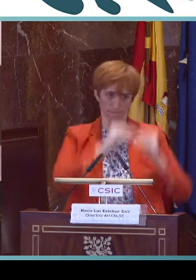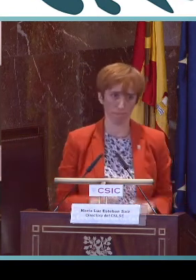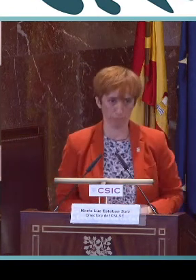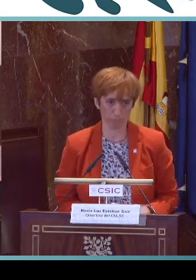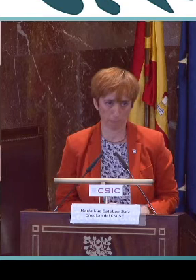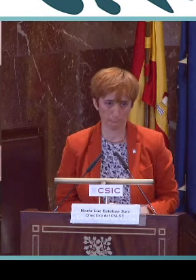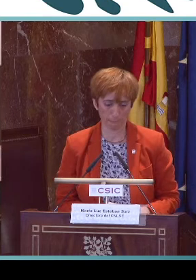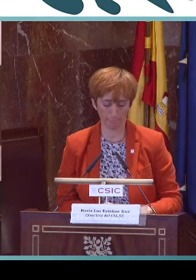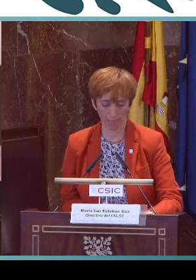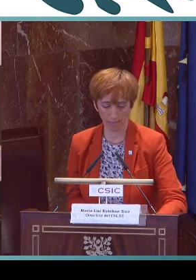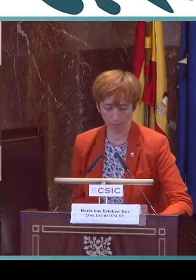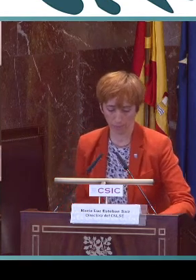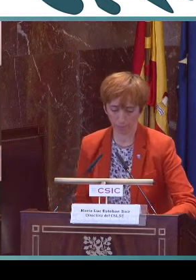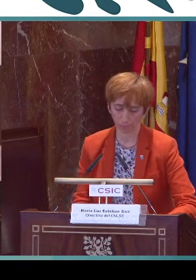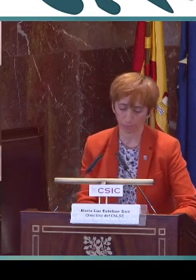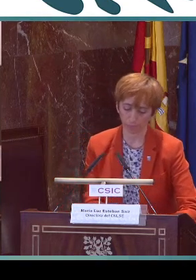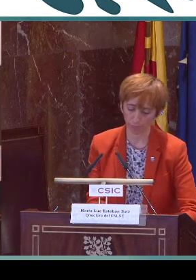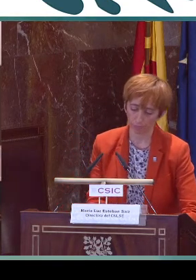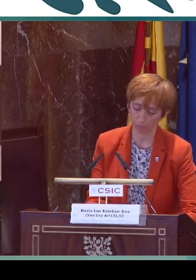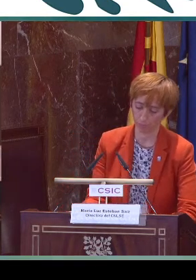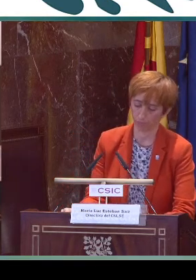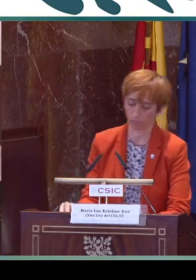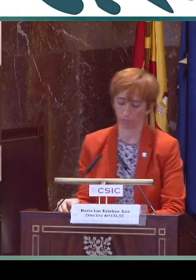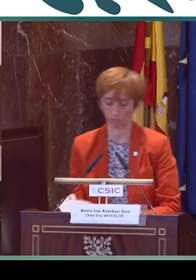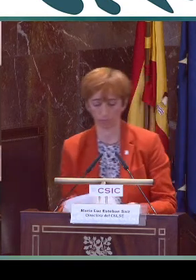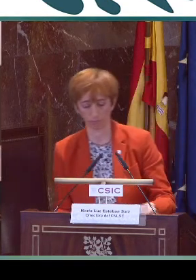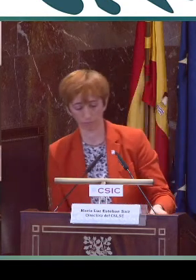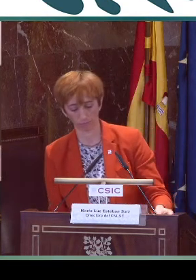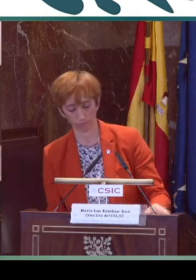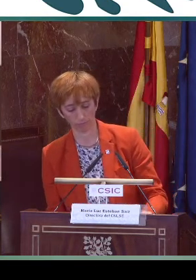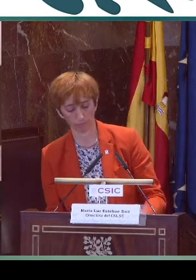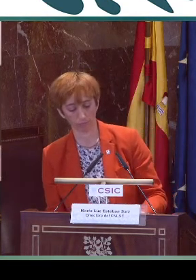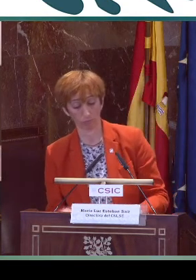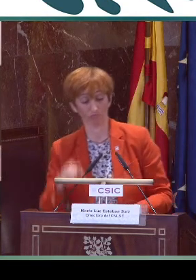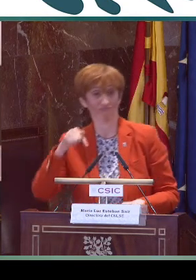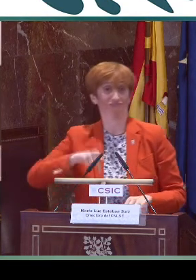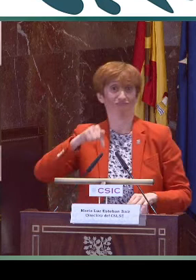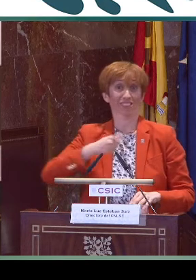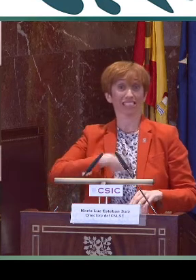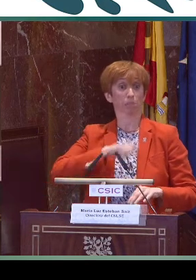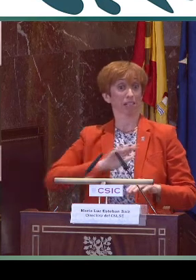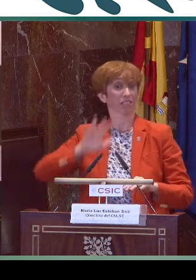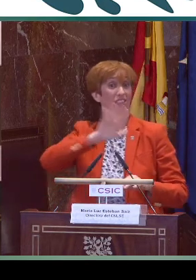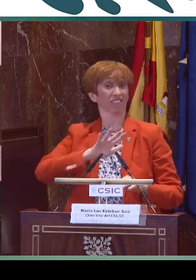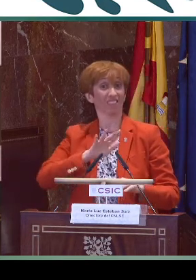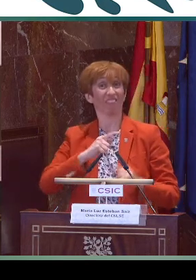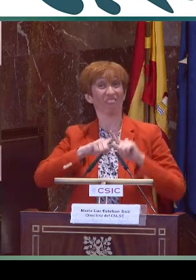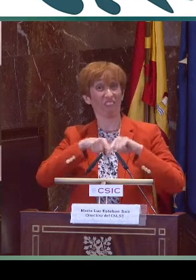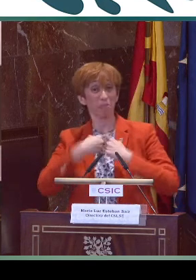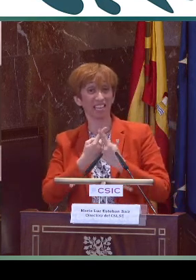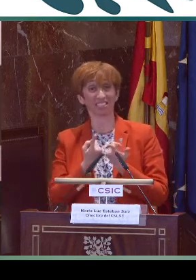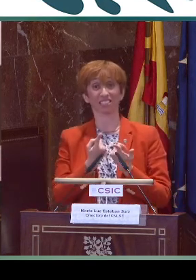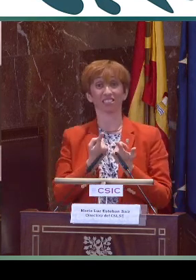basamos solo en la fe, sino en la necesidad de la existencia de una norma equitativa y igualitaria en todo el Estado.